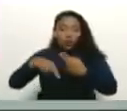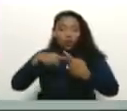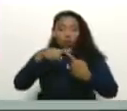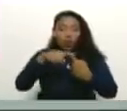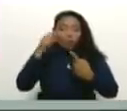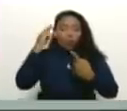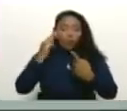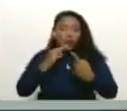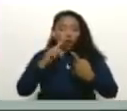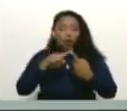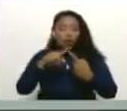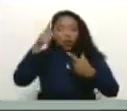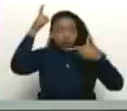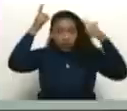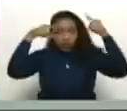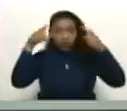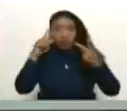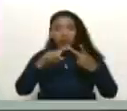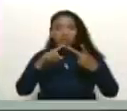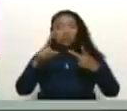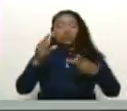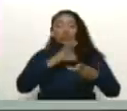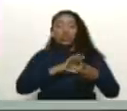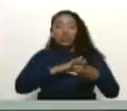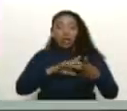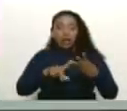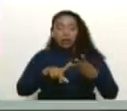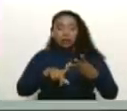bolivariano, chavista, socialista.